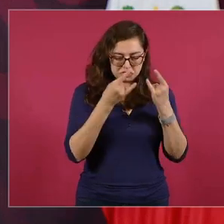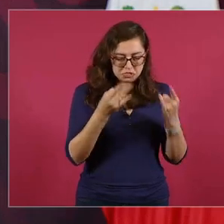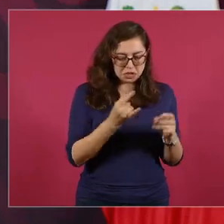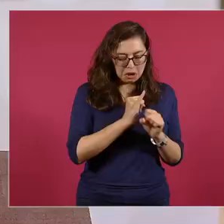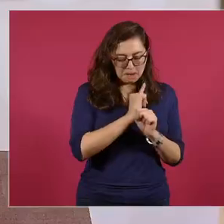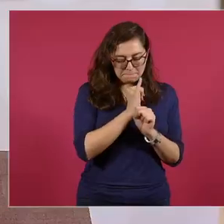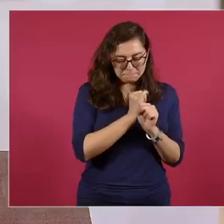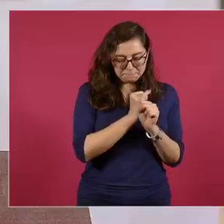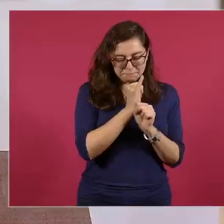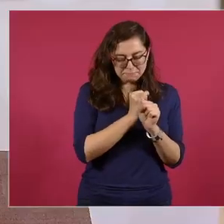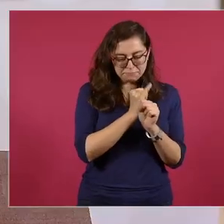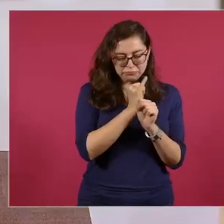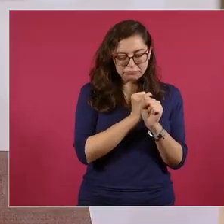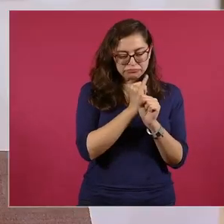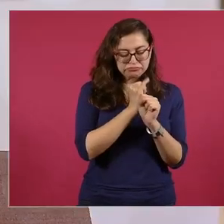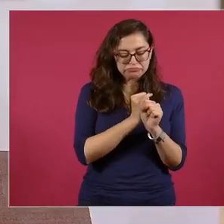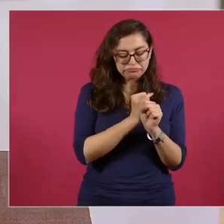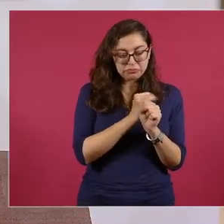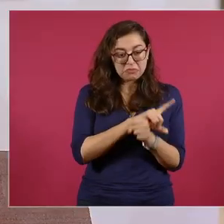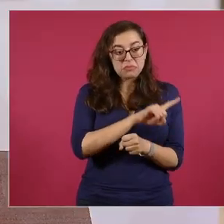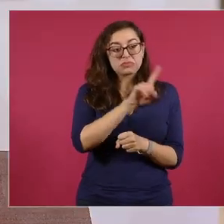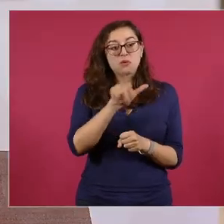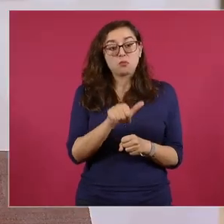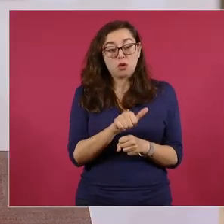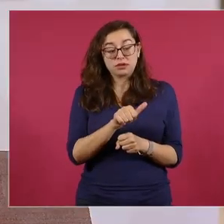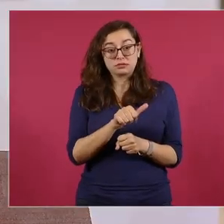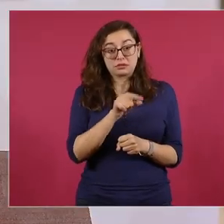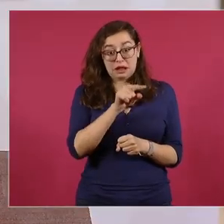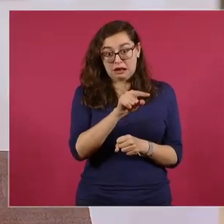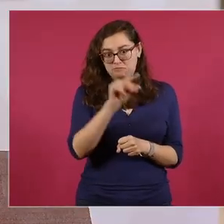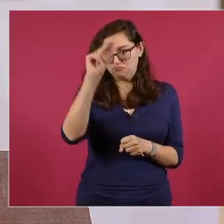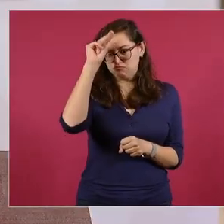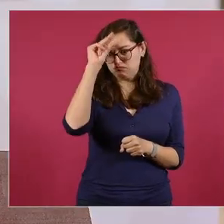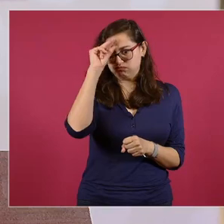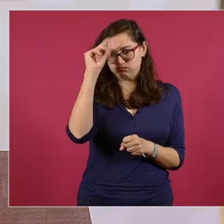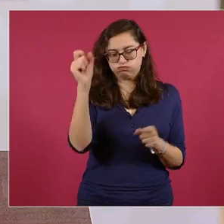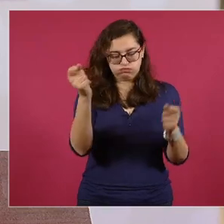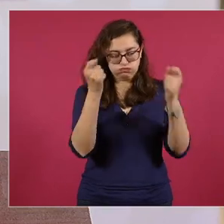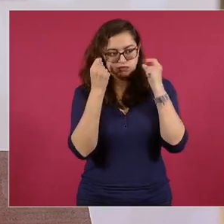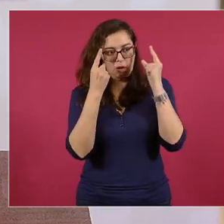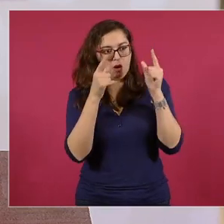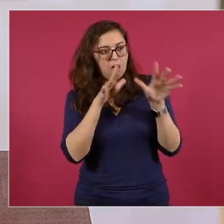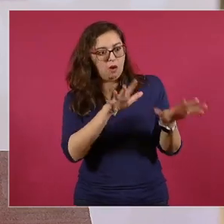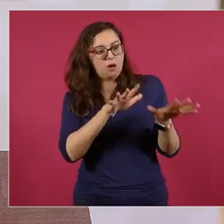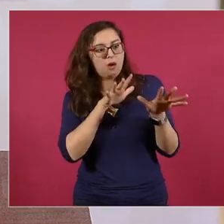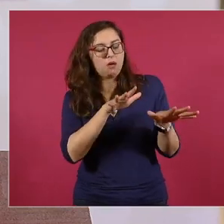que vamos a pasar de una república a una monarquía